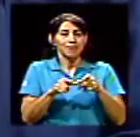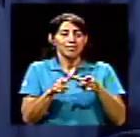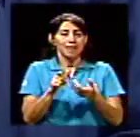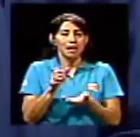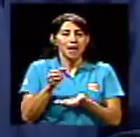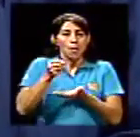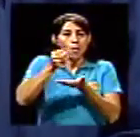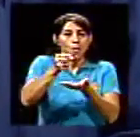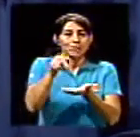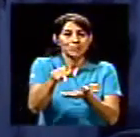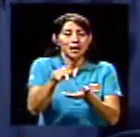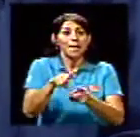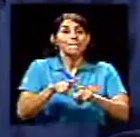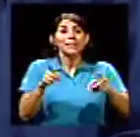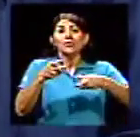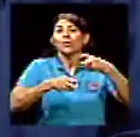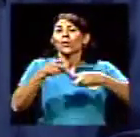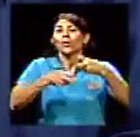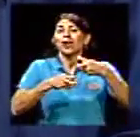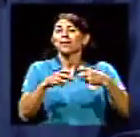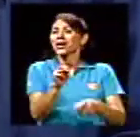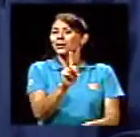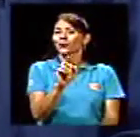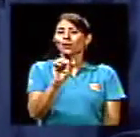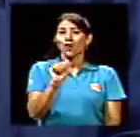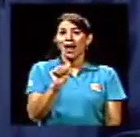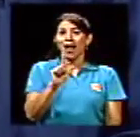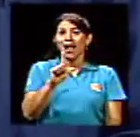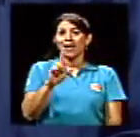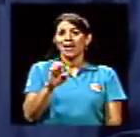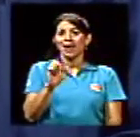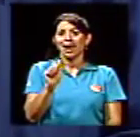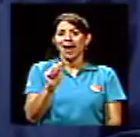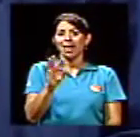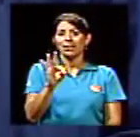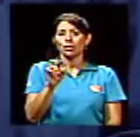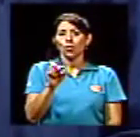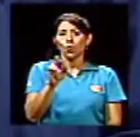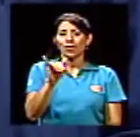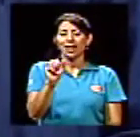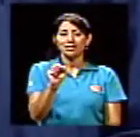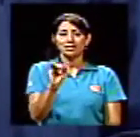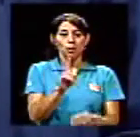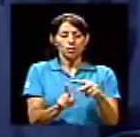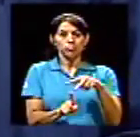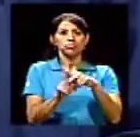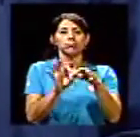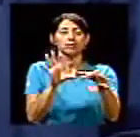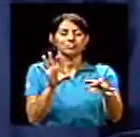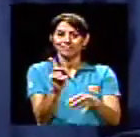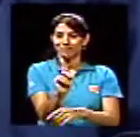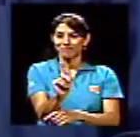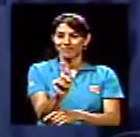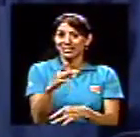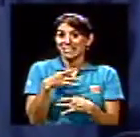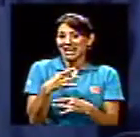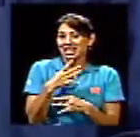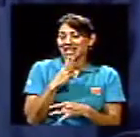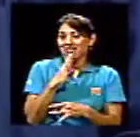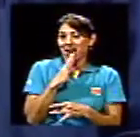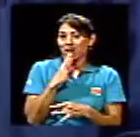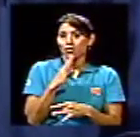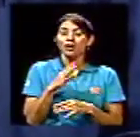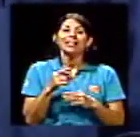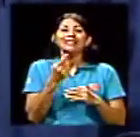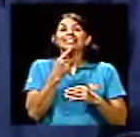Pero el problema es que no son aleatorias. Eso sería interesante discutirlo alguna vez. Ahora, sin embargo, se ha dicho, obviamente no por maestros